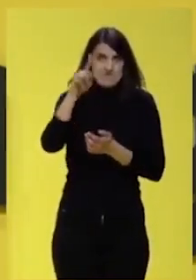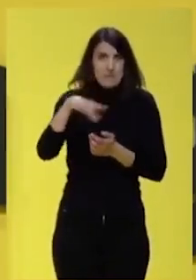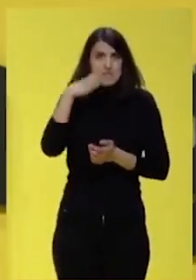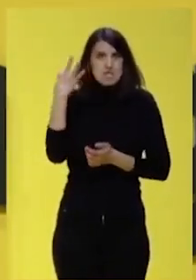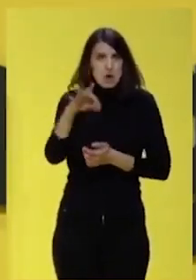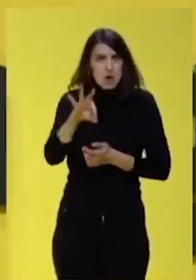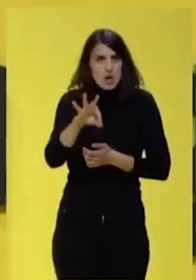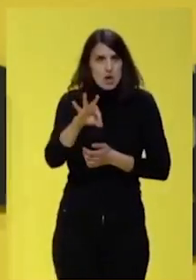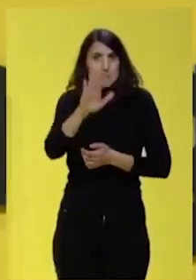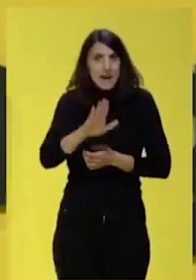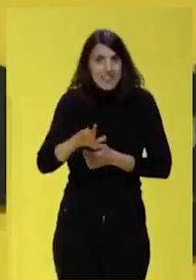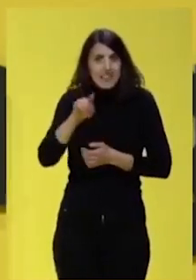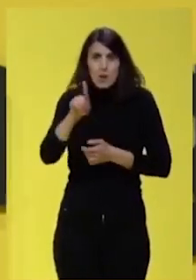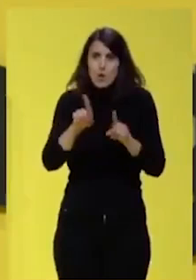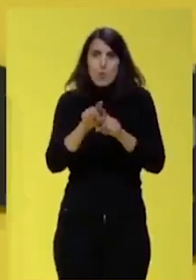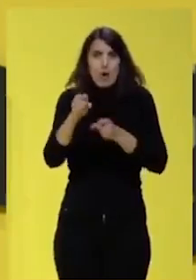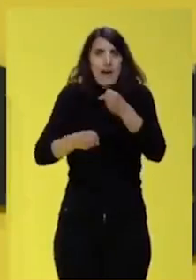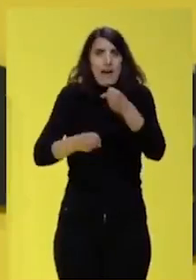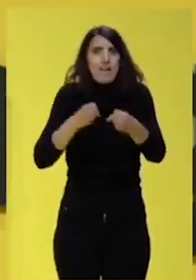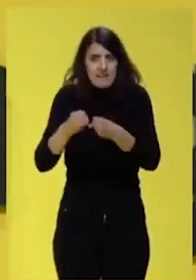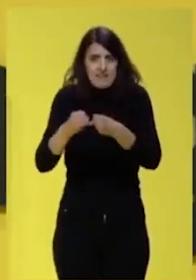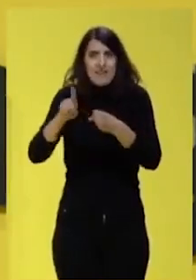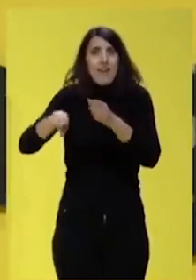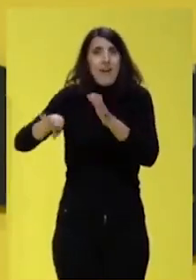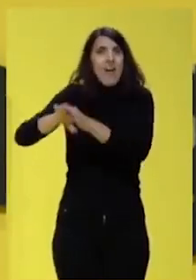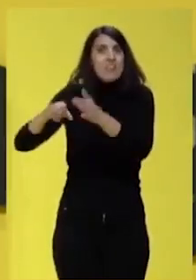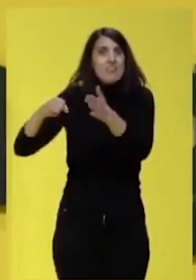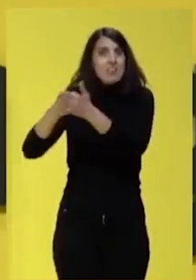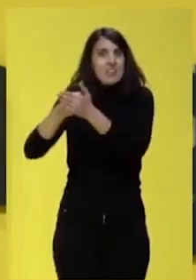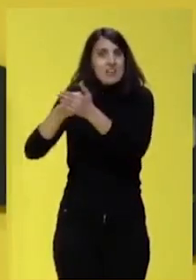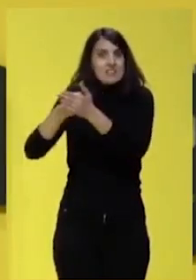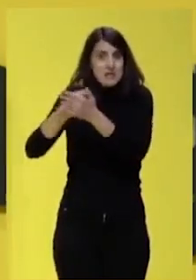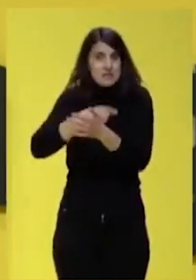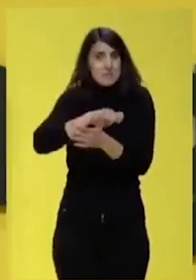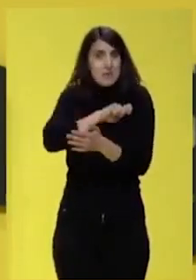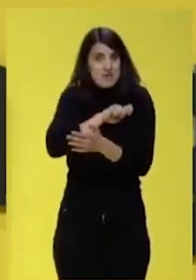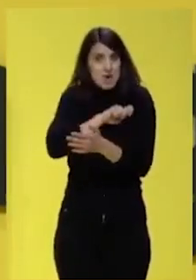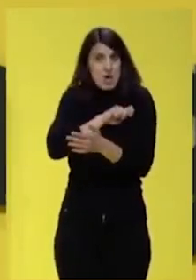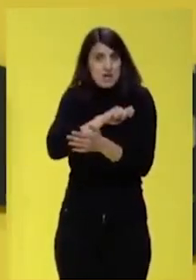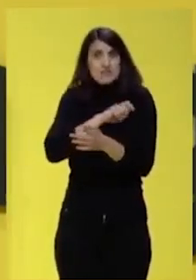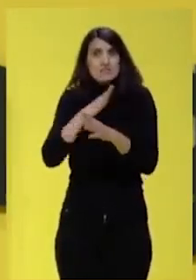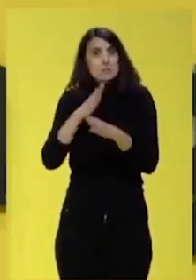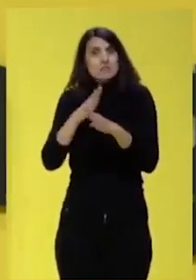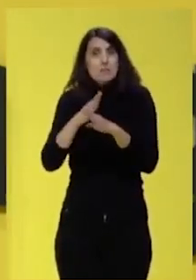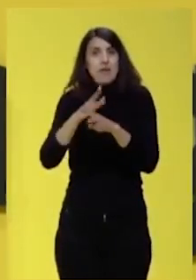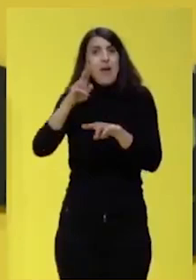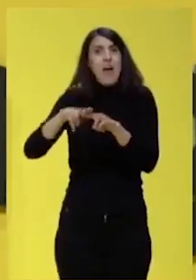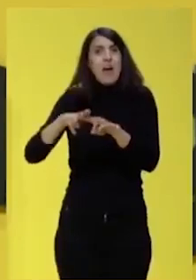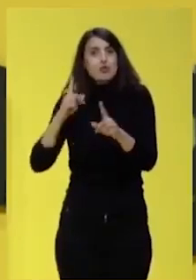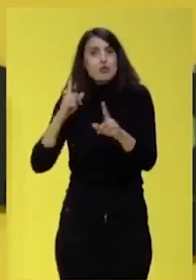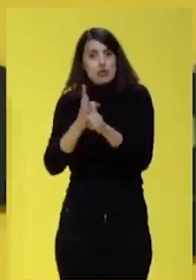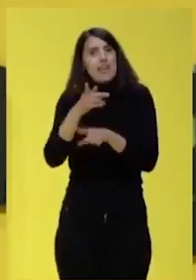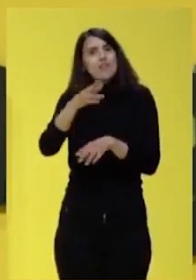en Girona por que la ultraderecha española esté presente y haga actos contra, porque nunca hacen actos a favor de.